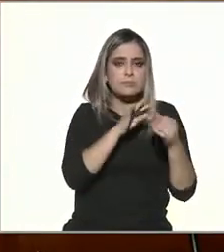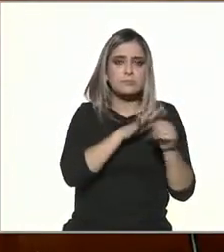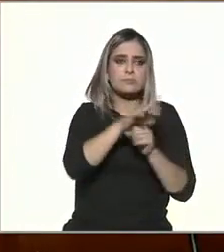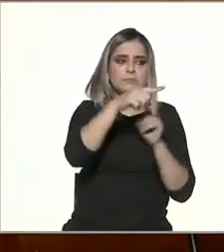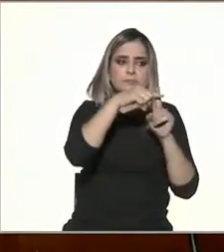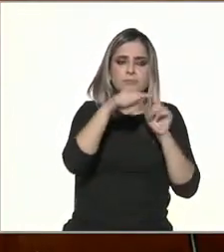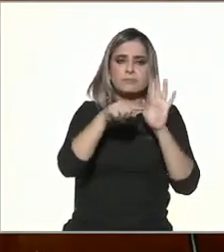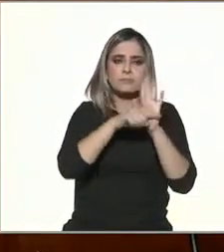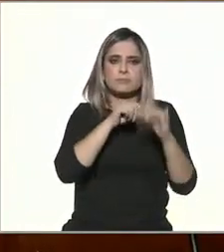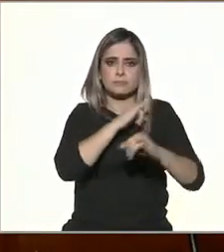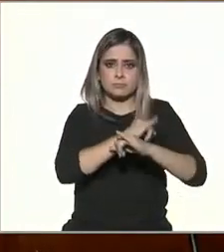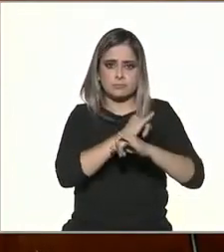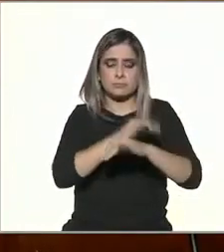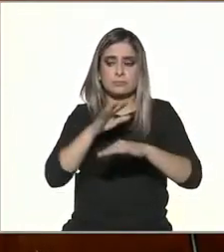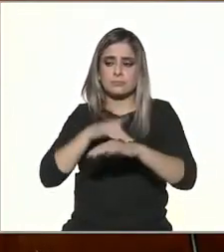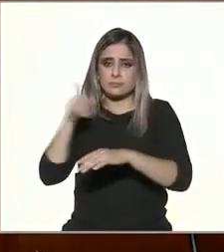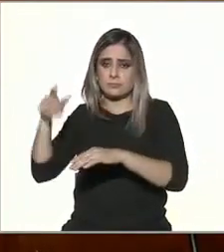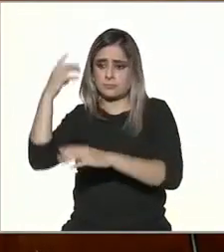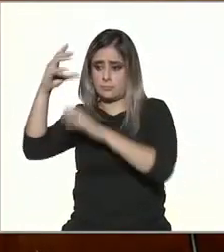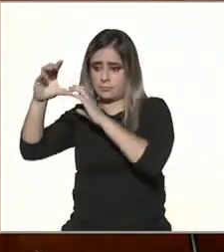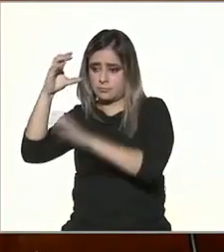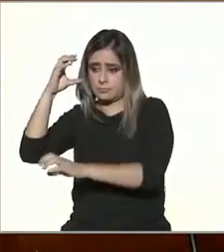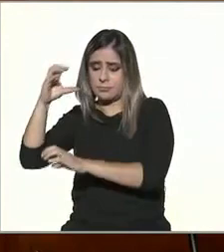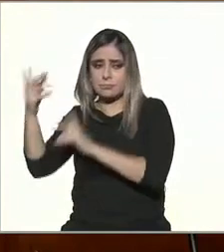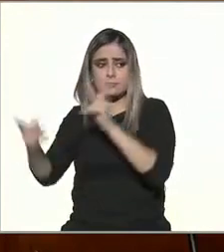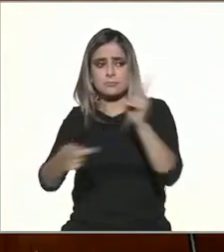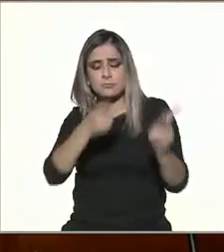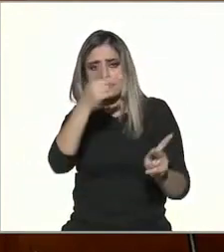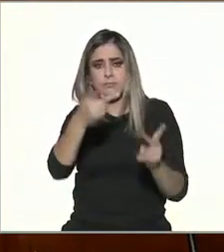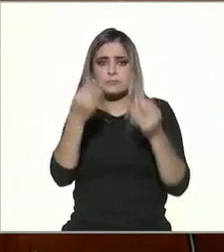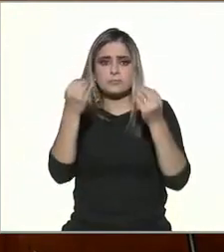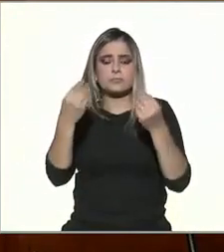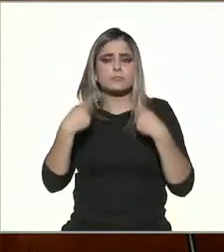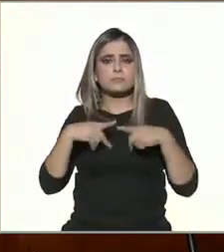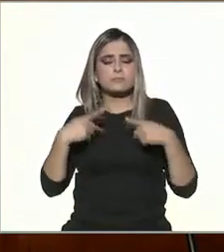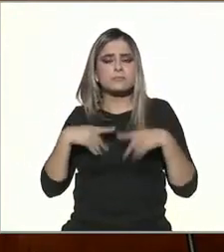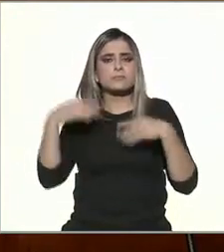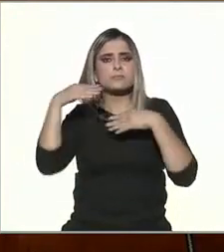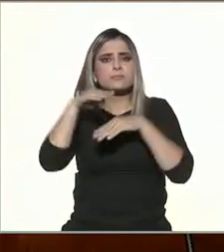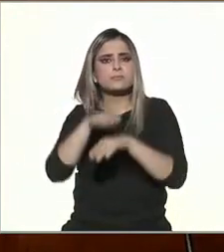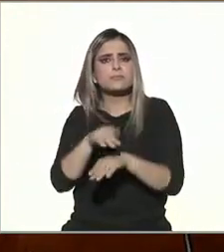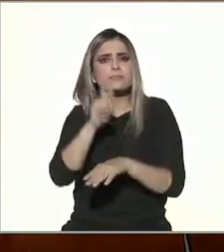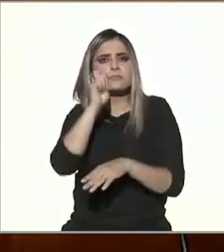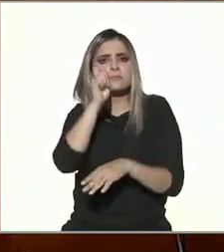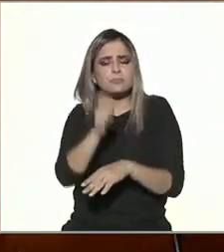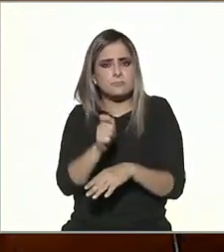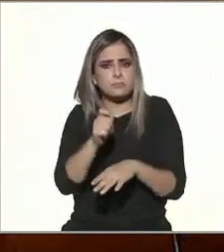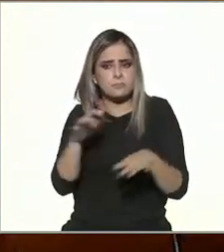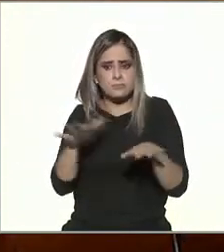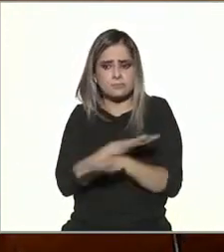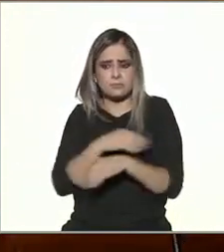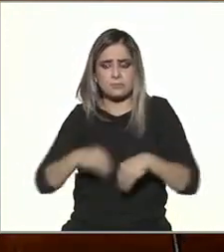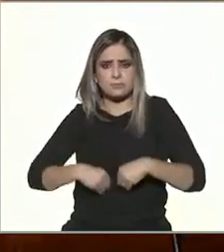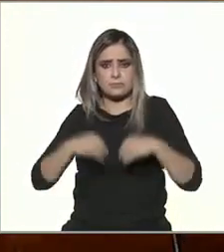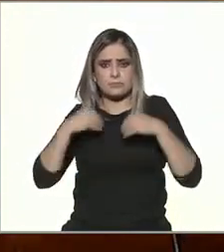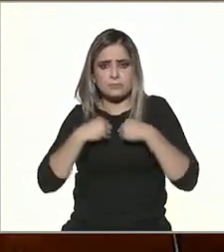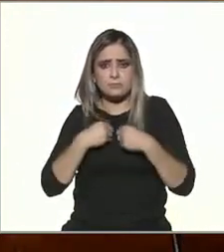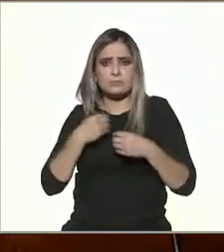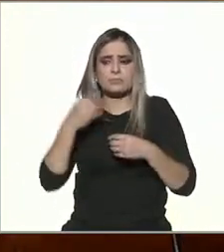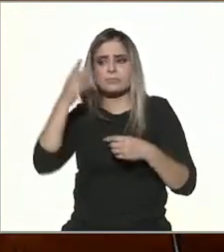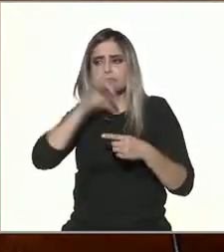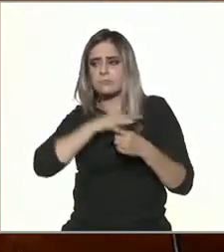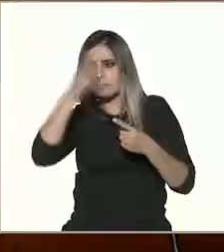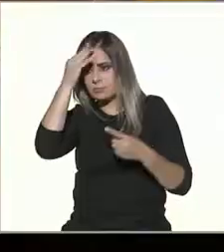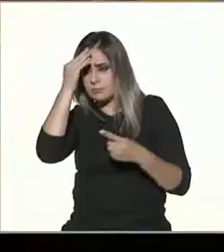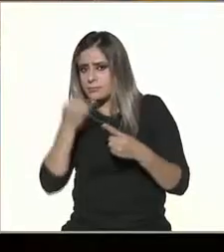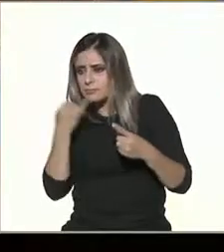visto que las preguntas de la auditoría están enfocadas también en lo que ha sido para ellos cambiar su vida, aprender un idioma,